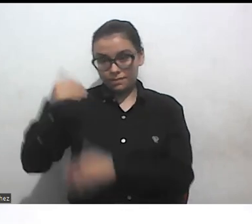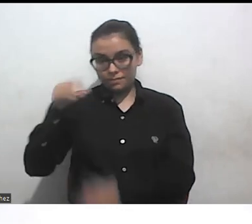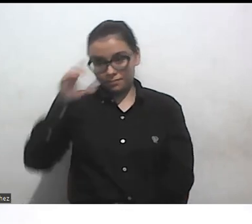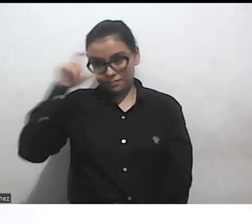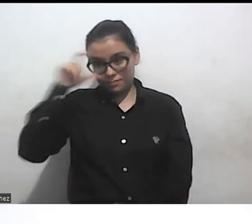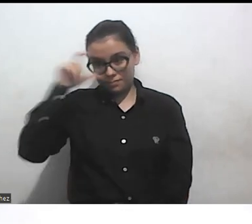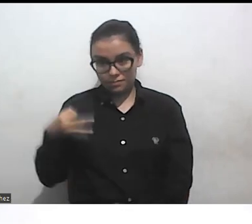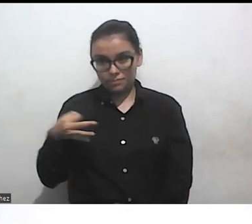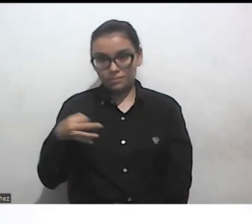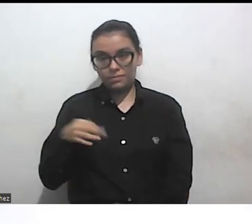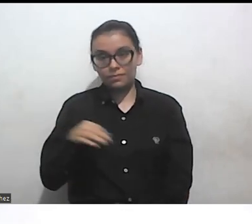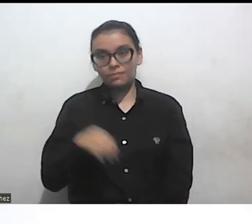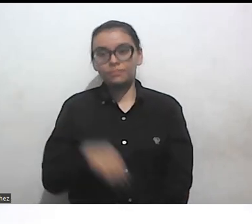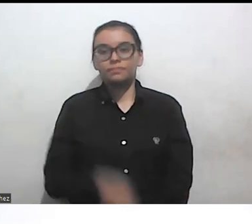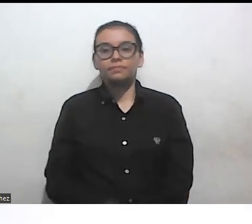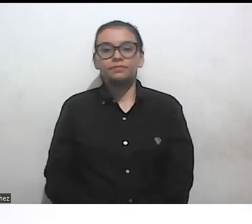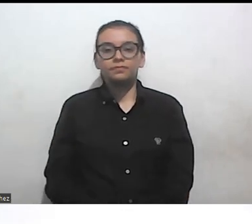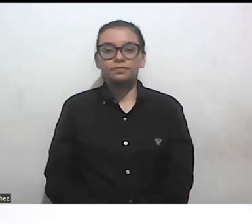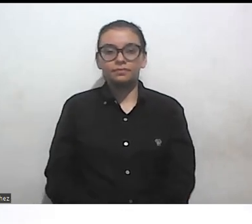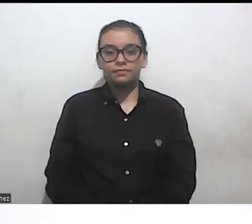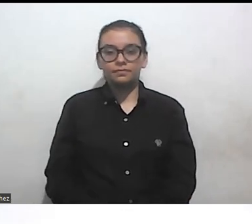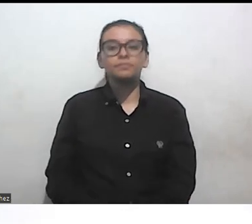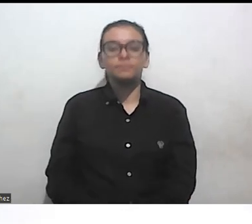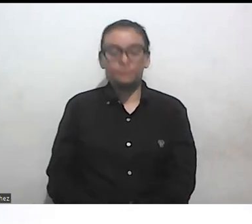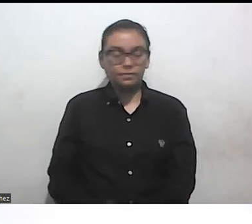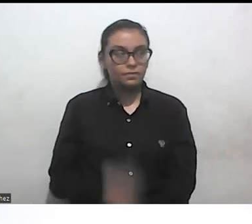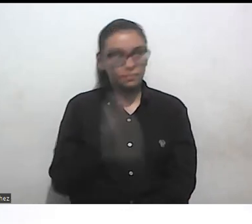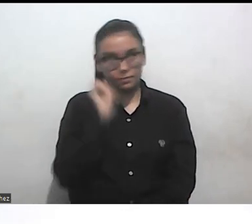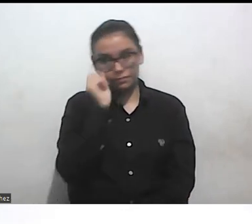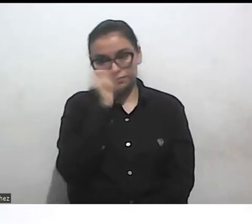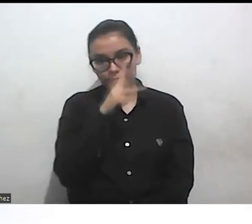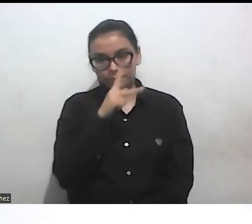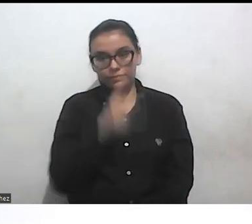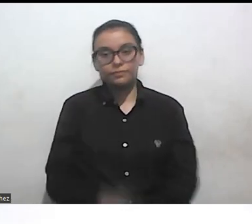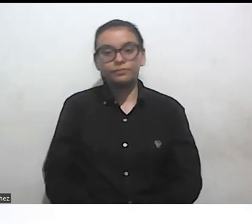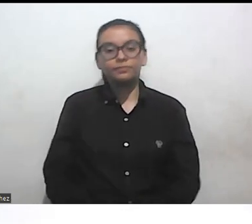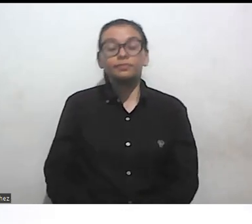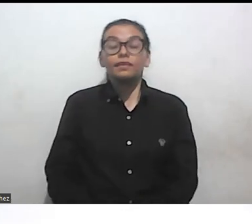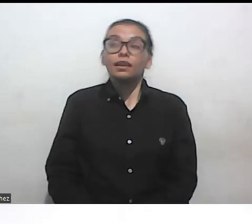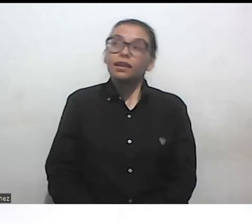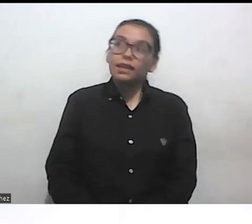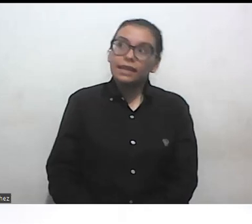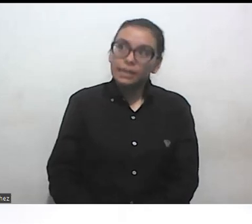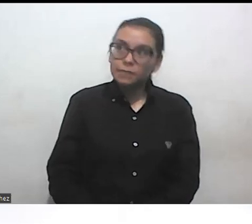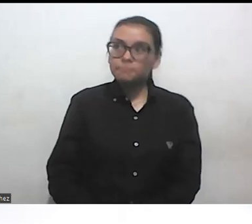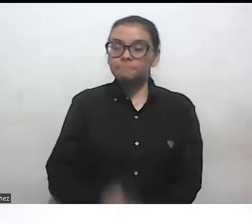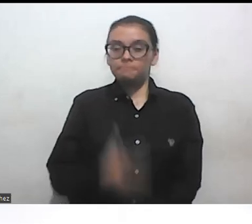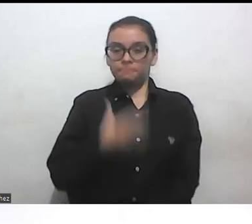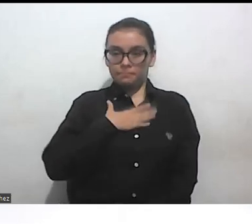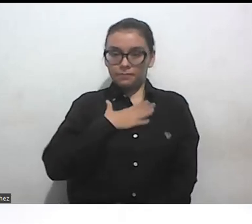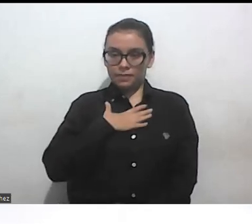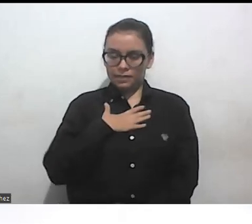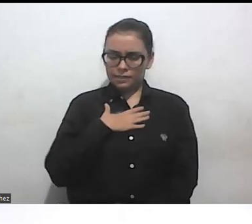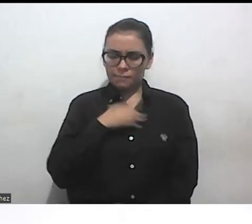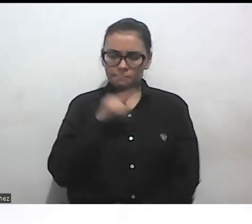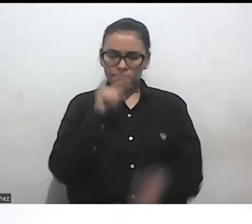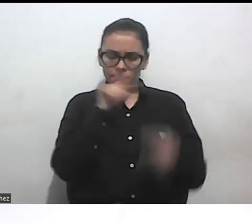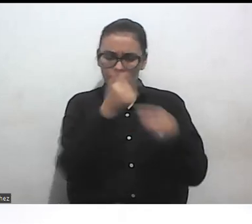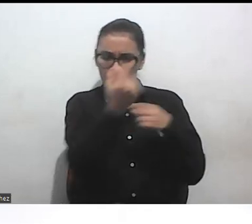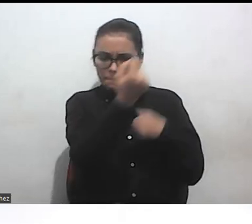Andrea. Vale. Pues, yo creo que esta pregunta lo que me hace reflexionar